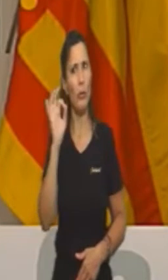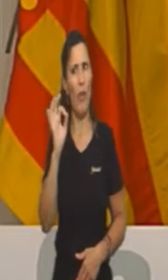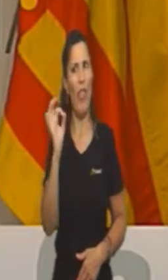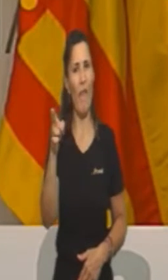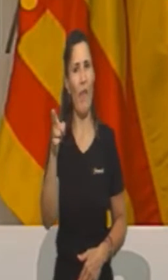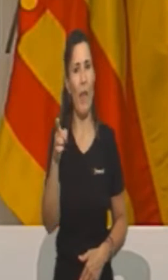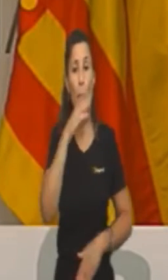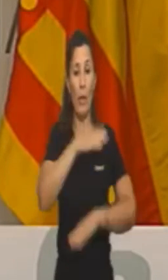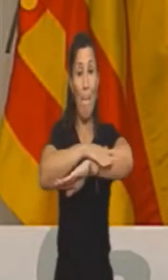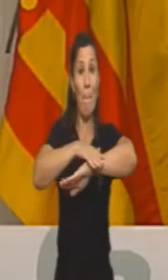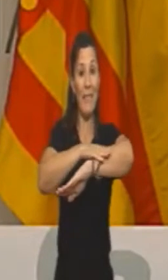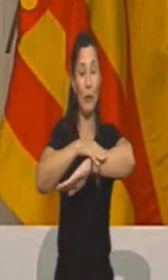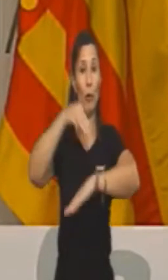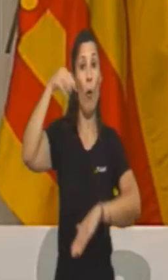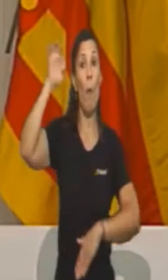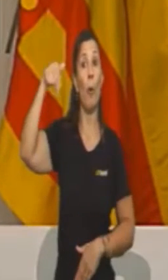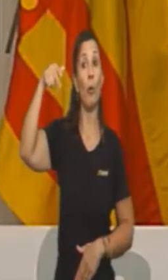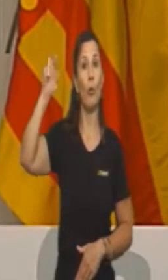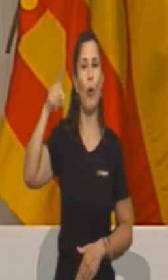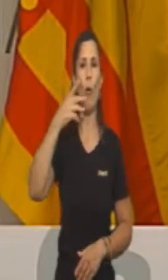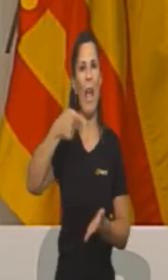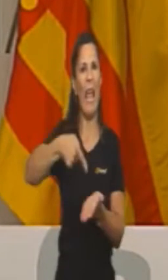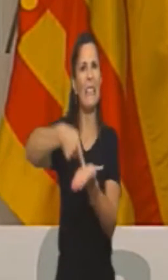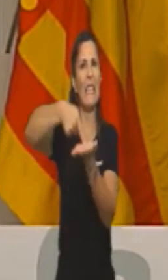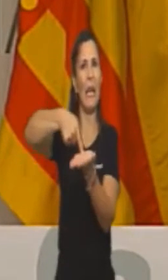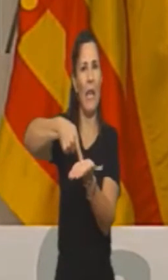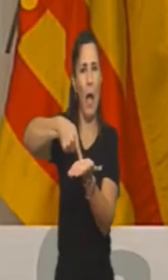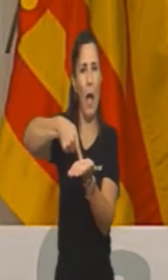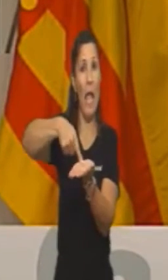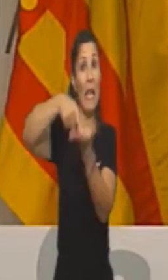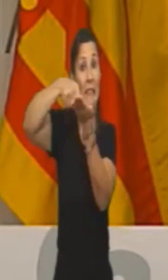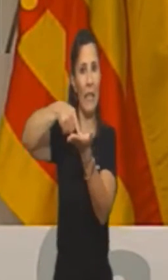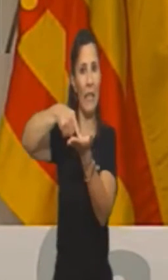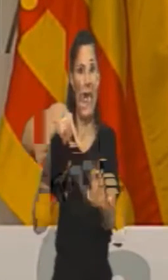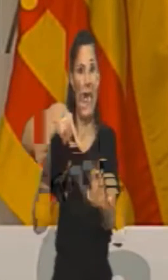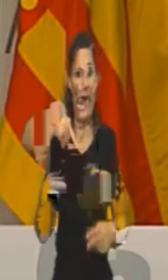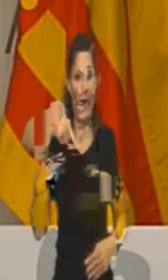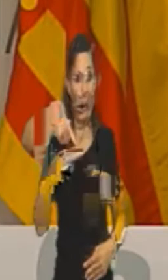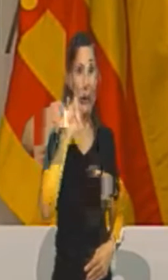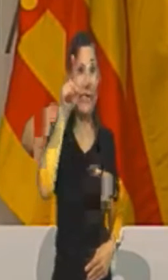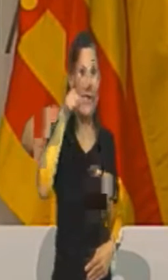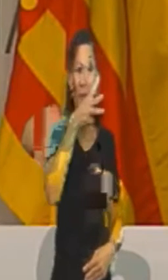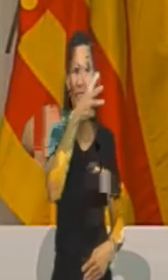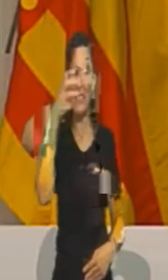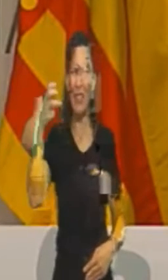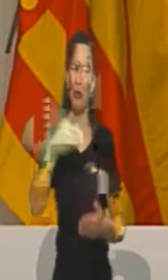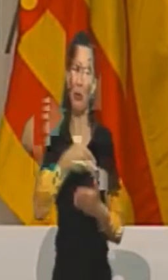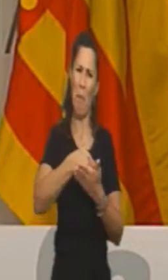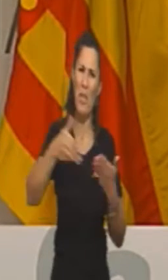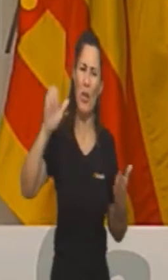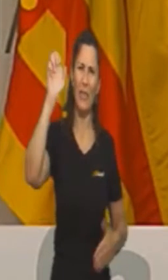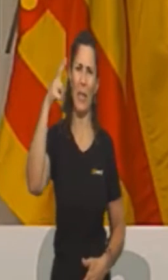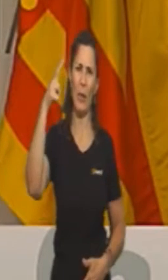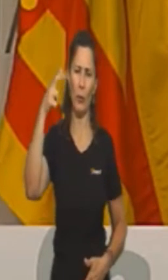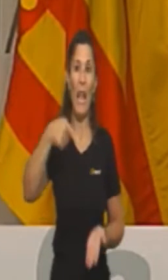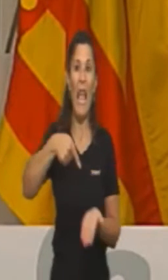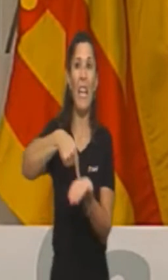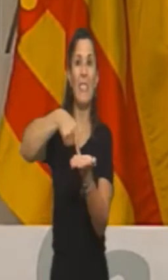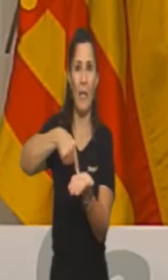Porque el ministro Montoro exigía unos recortes de 1.300 millones de euros.